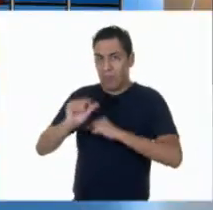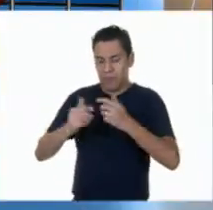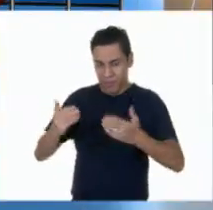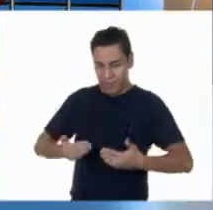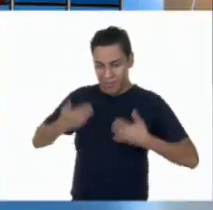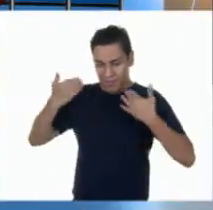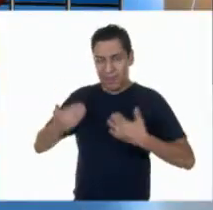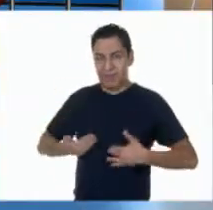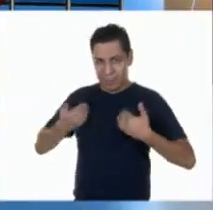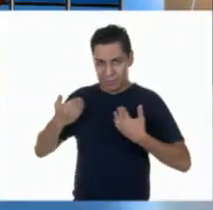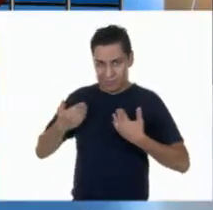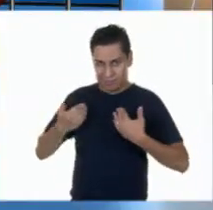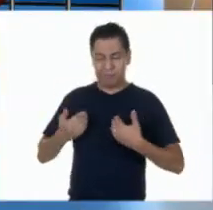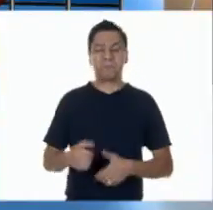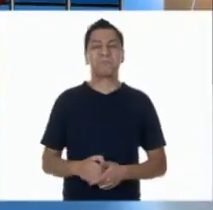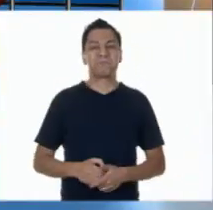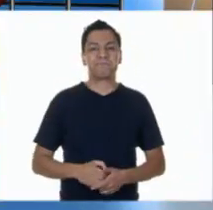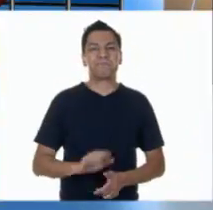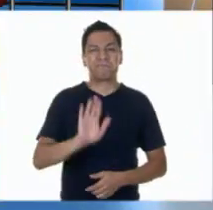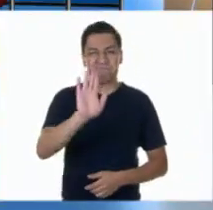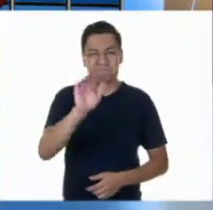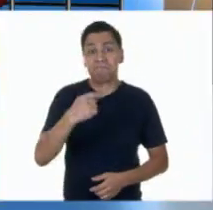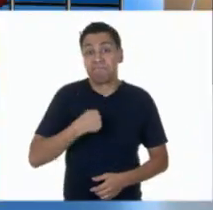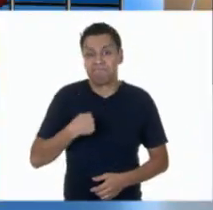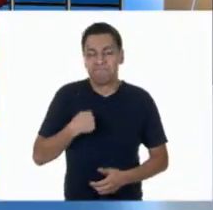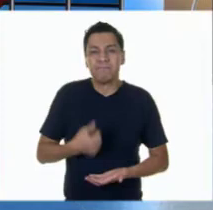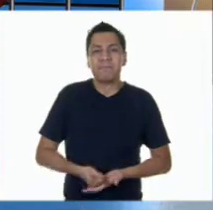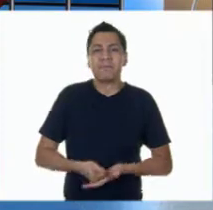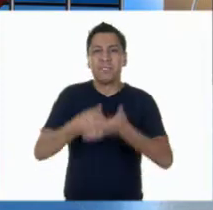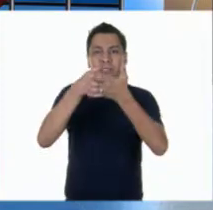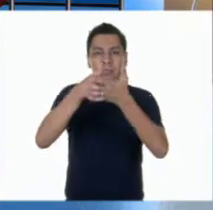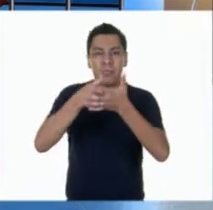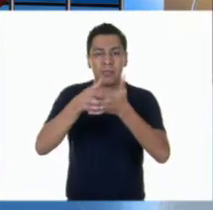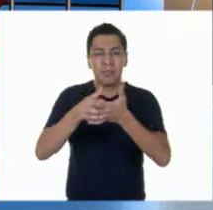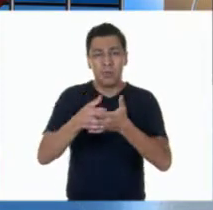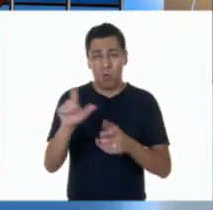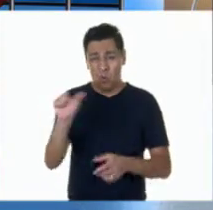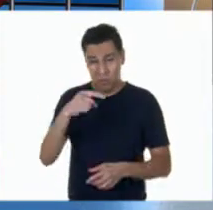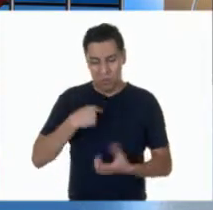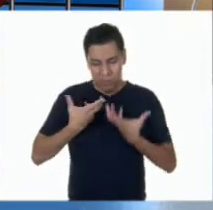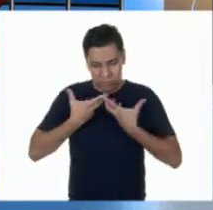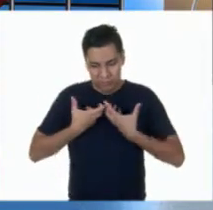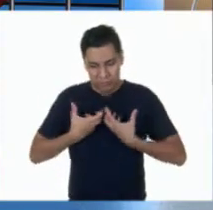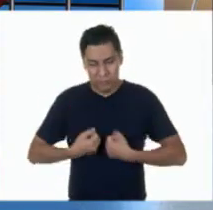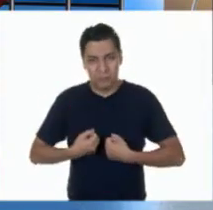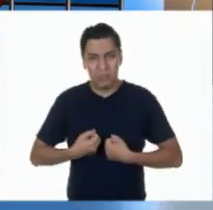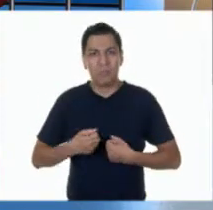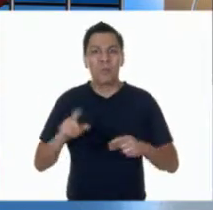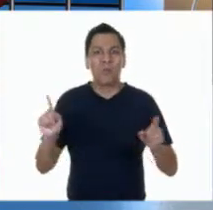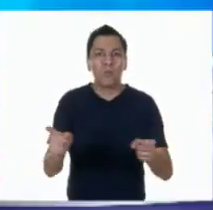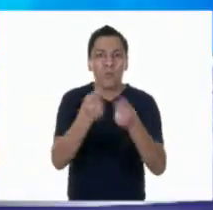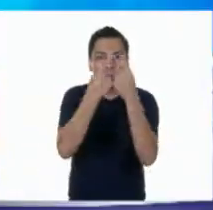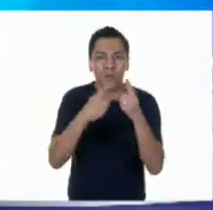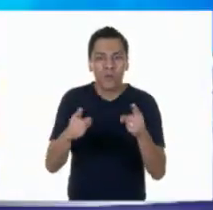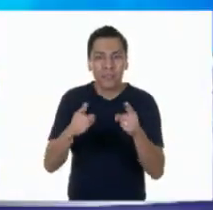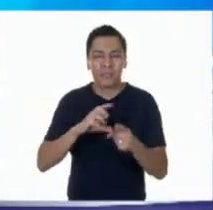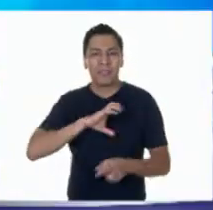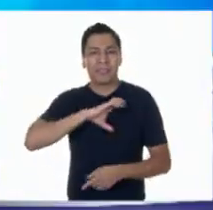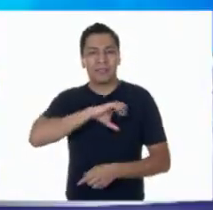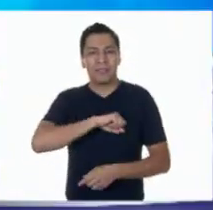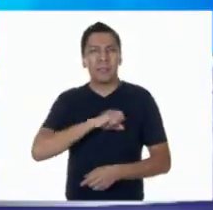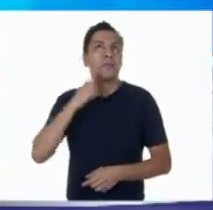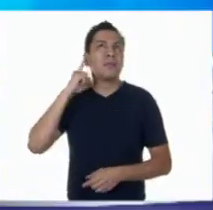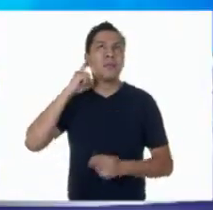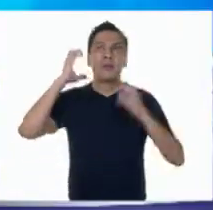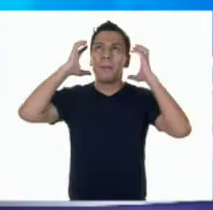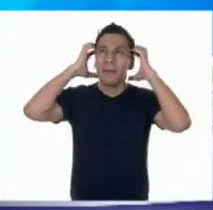A mí, por ejemplo, me funciona, Adri, escuchar mi canción favorita. Eso me ayuda muchísimo a cambiar un